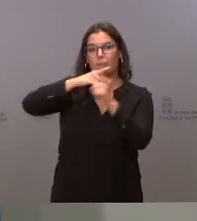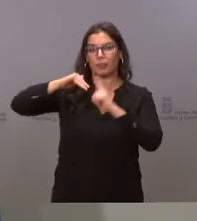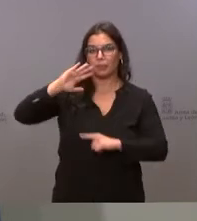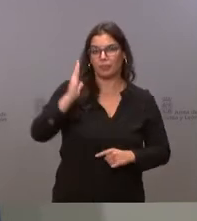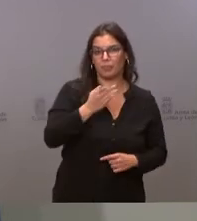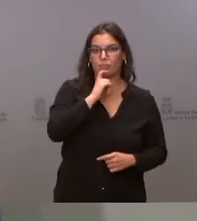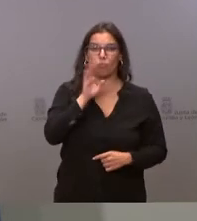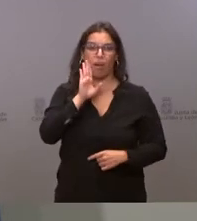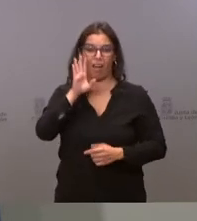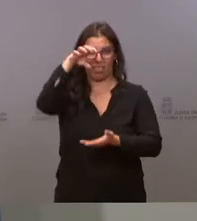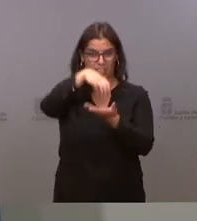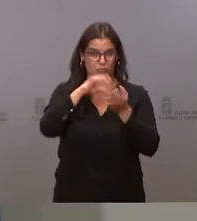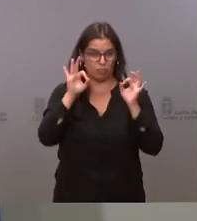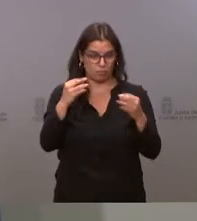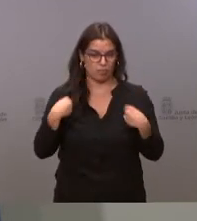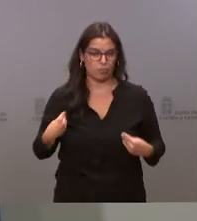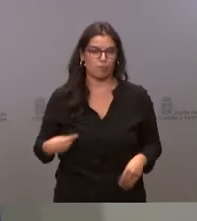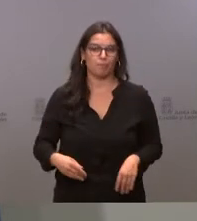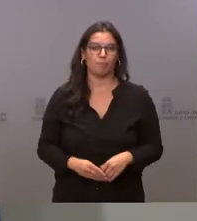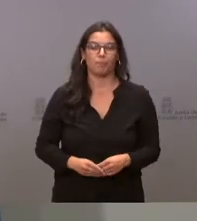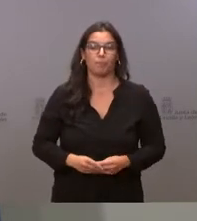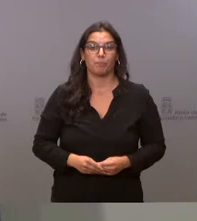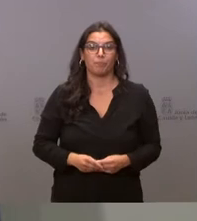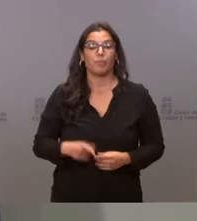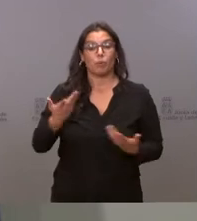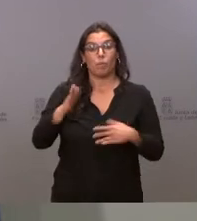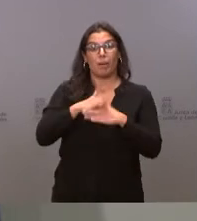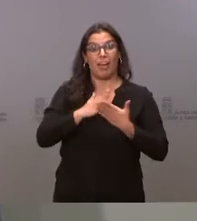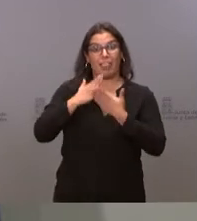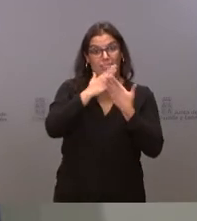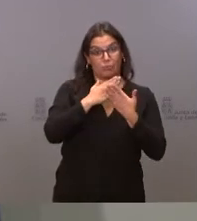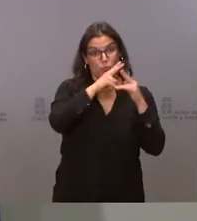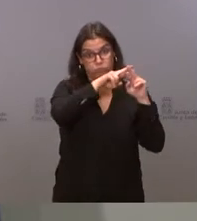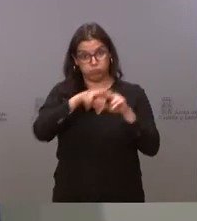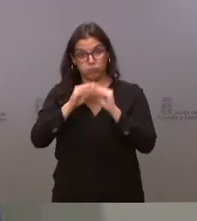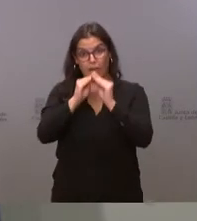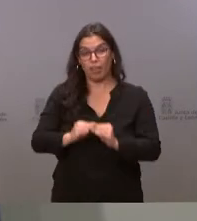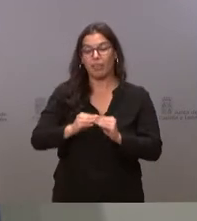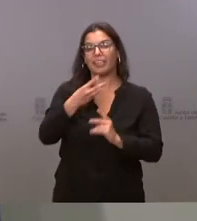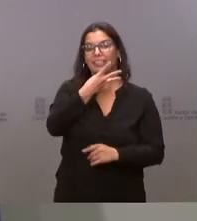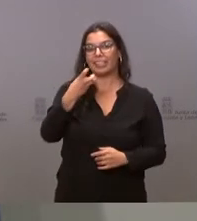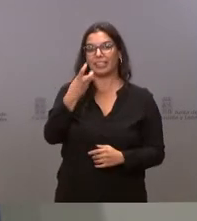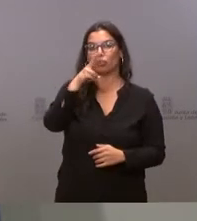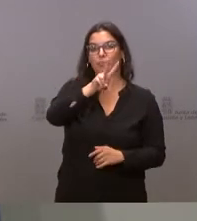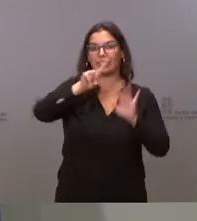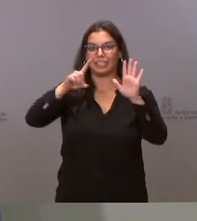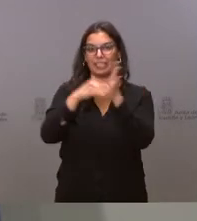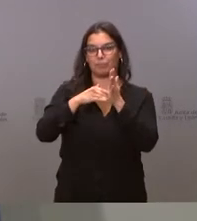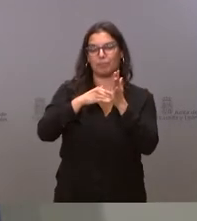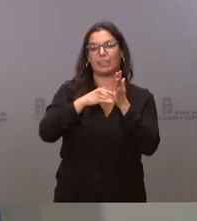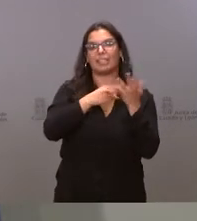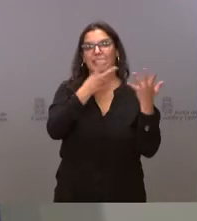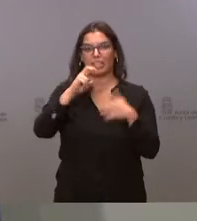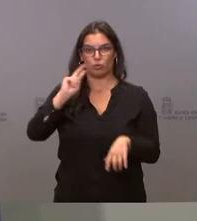mencionadas instalaciones sanitarias. Se destina para ello una partida económica de 326.700